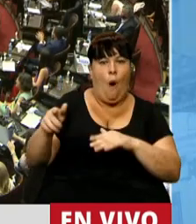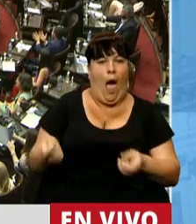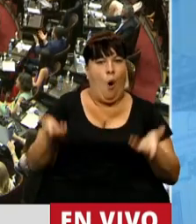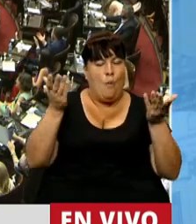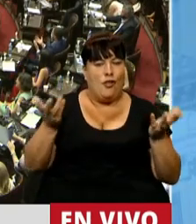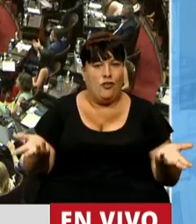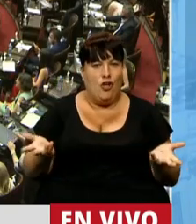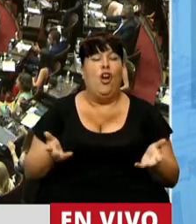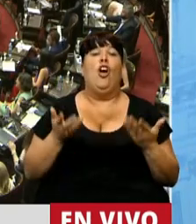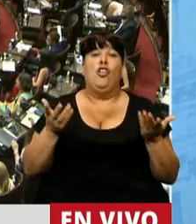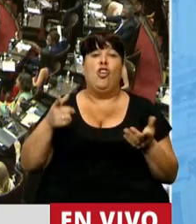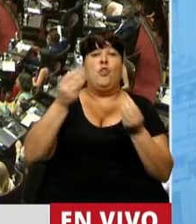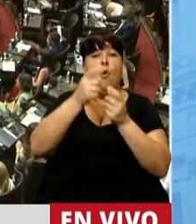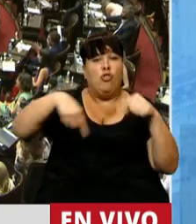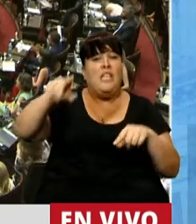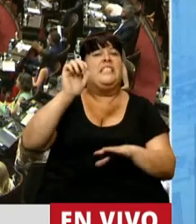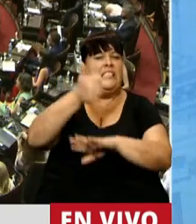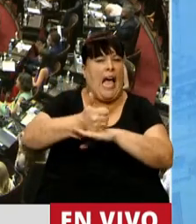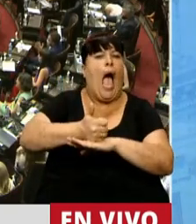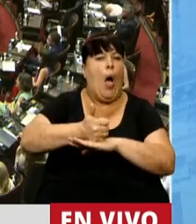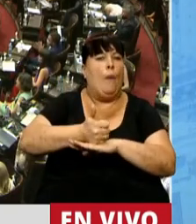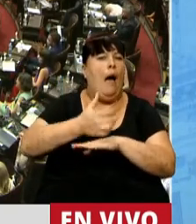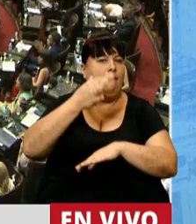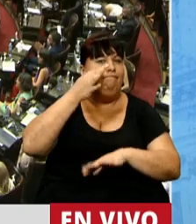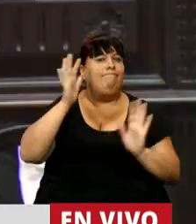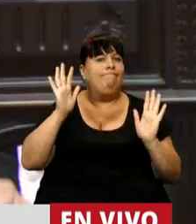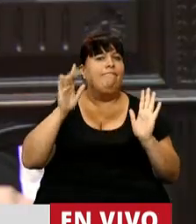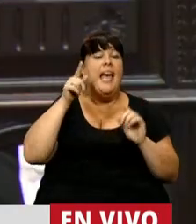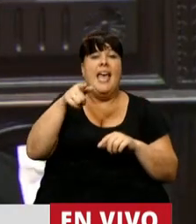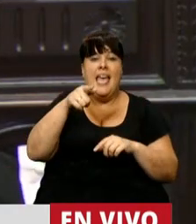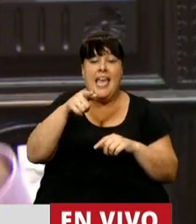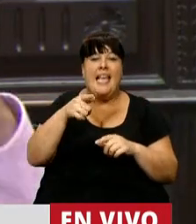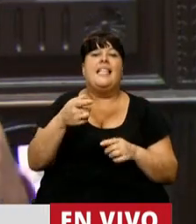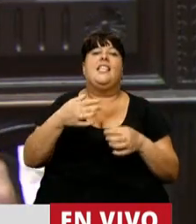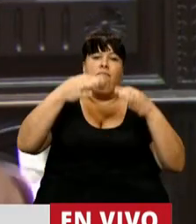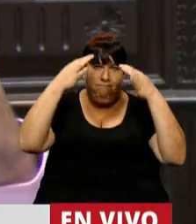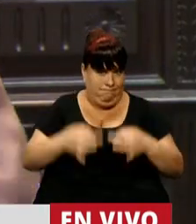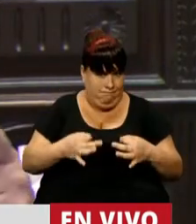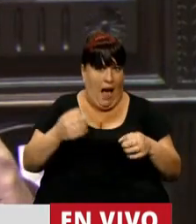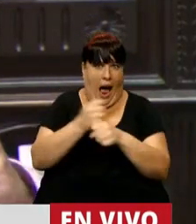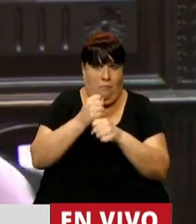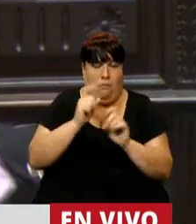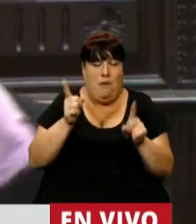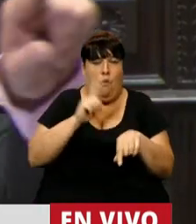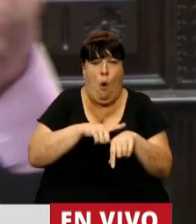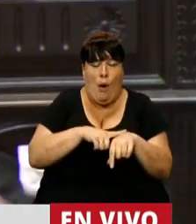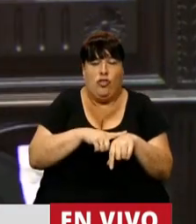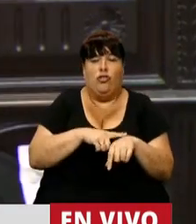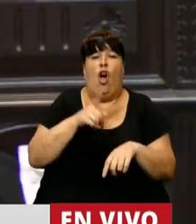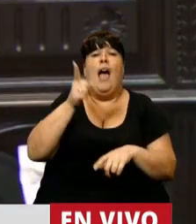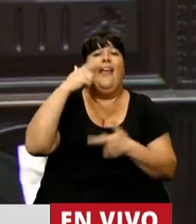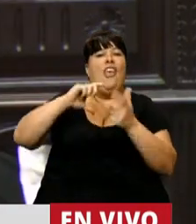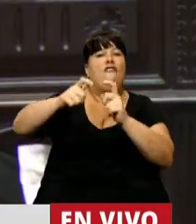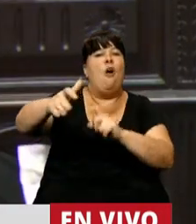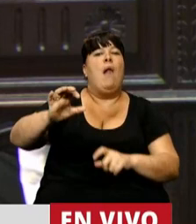Así que muchos de los que están acá estuvieron presentes. Esa fue una re-legitimación aún de aquella